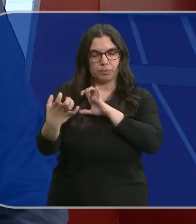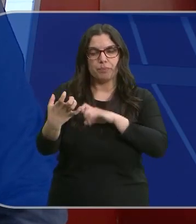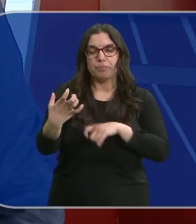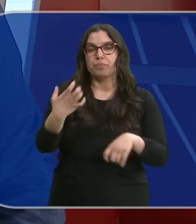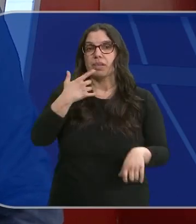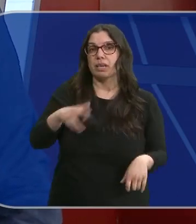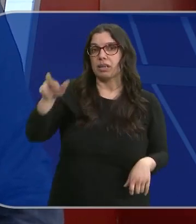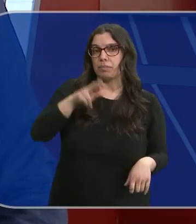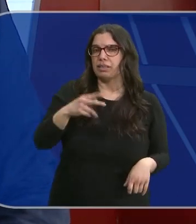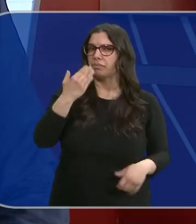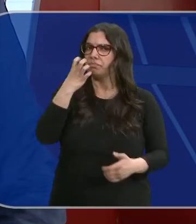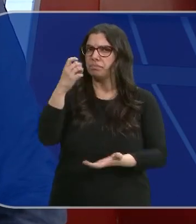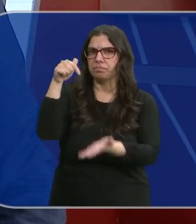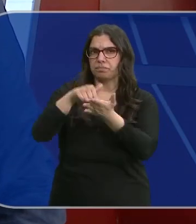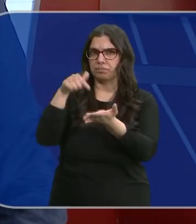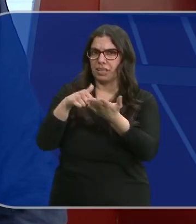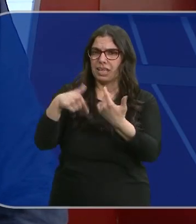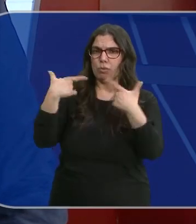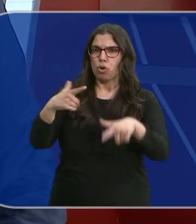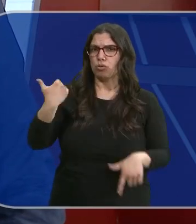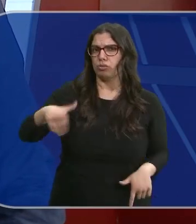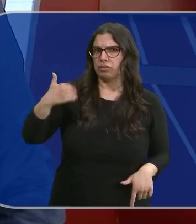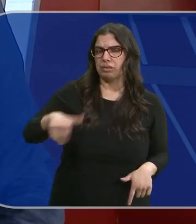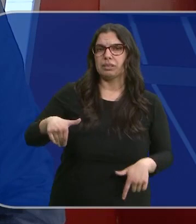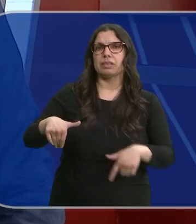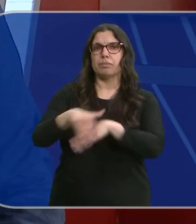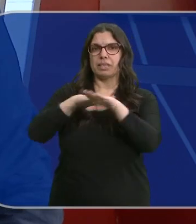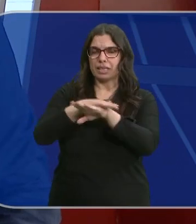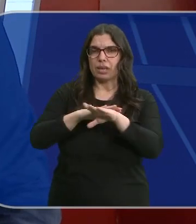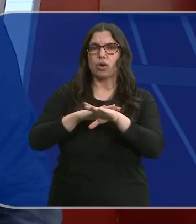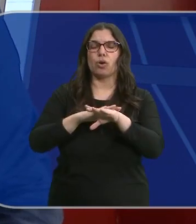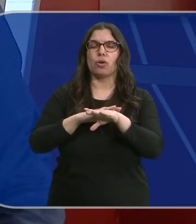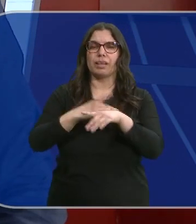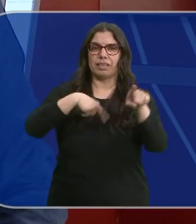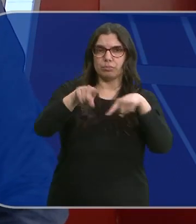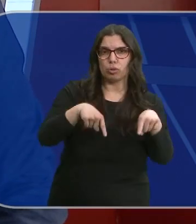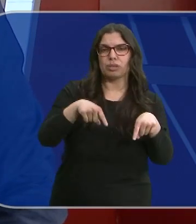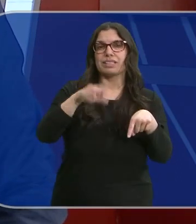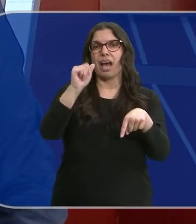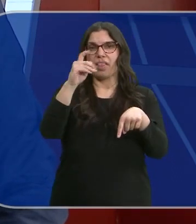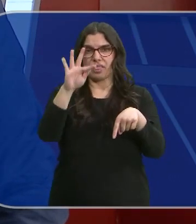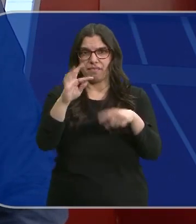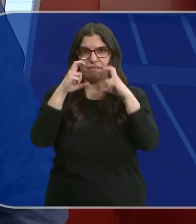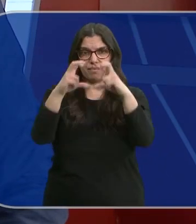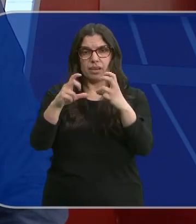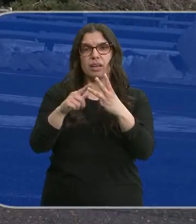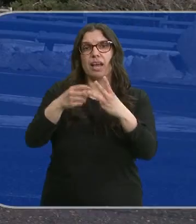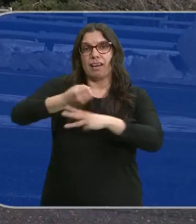insiste en reclamar una reunión con el Ministerio de Transportes, con Adif y Renfe, pero no ha recibido respuesta. Victoria Domínguez.